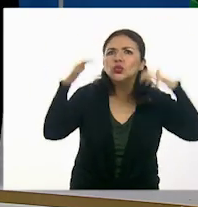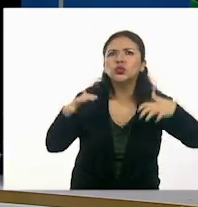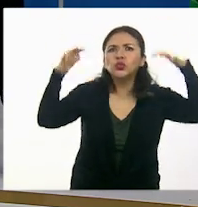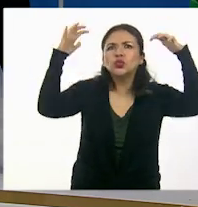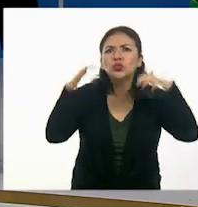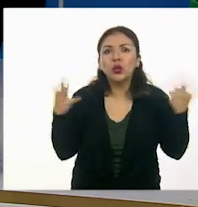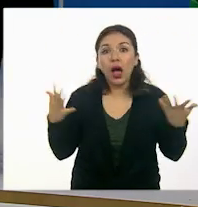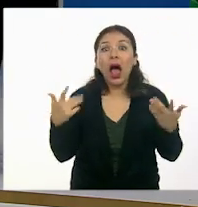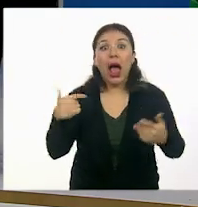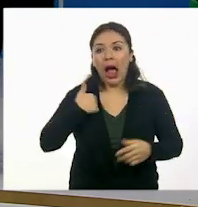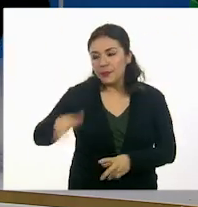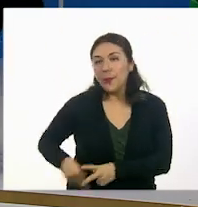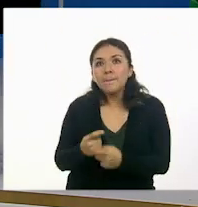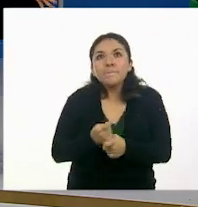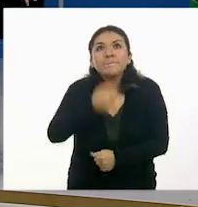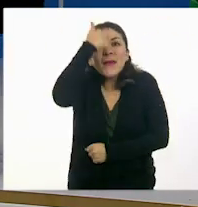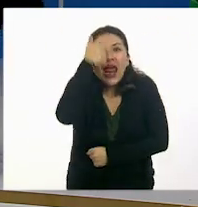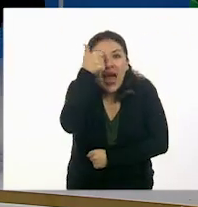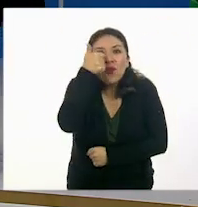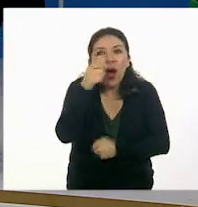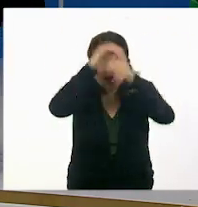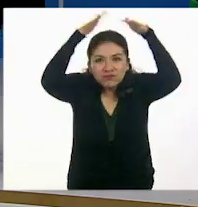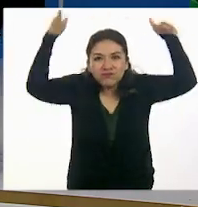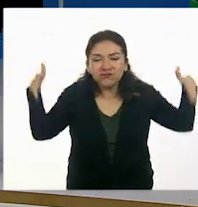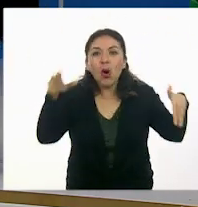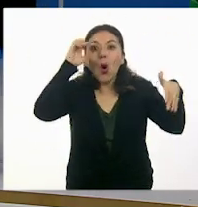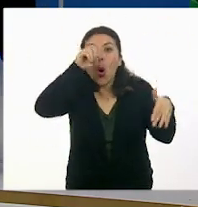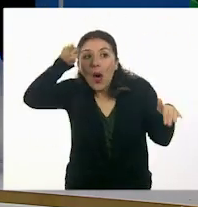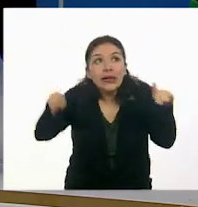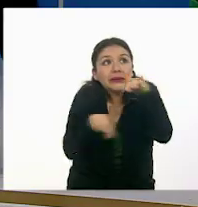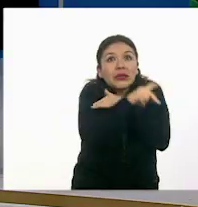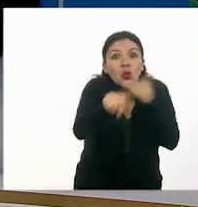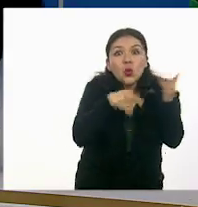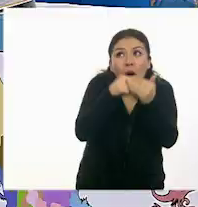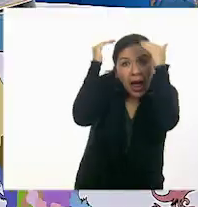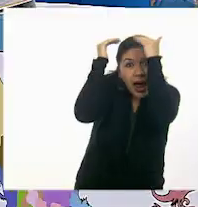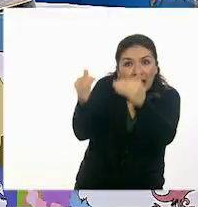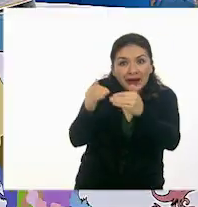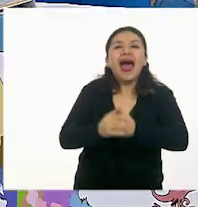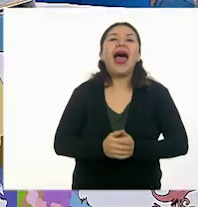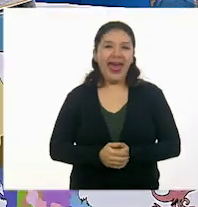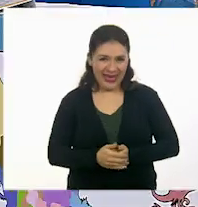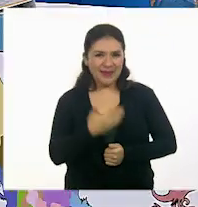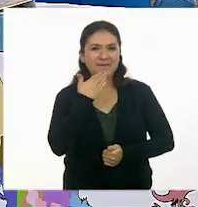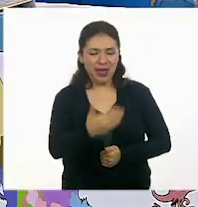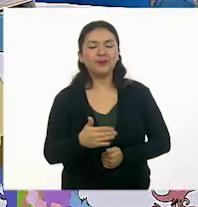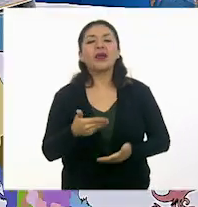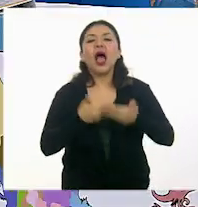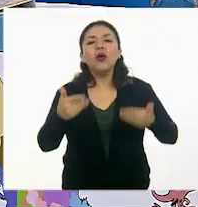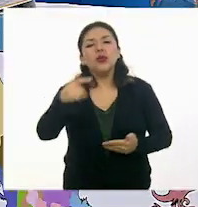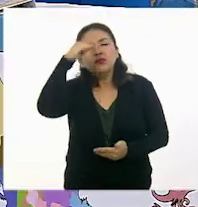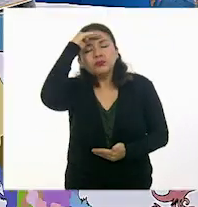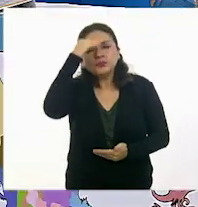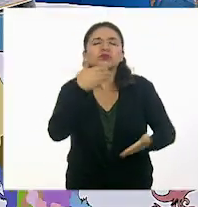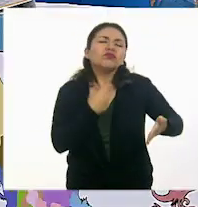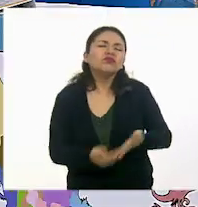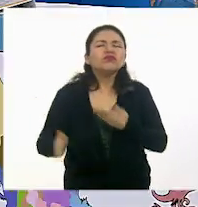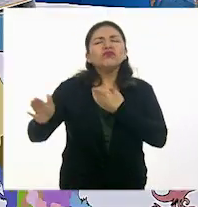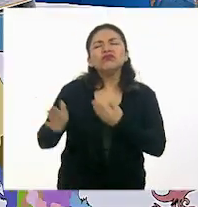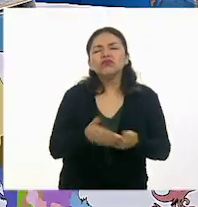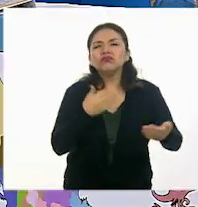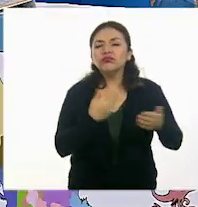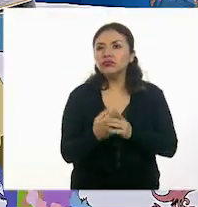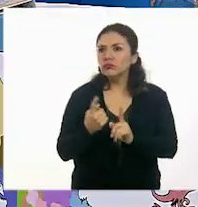Me pongo un paraguas o me resguardo en algún lugar. Exactamente. Ahora imagínate que vas por la calle y ¿qué pasaría si te estuviera